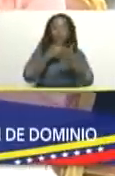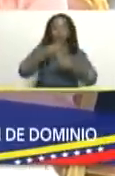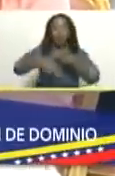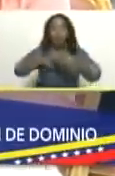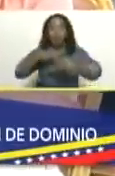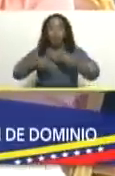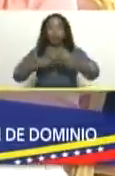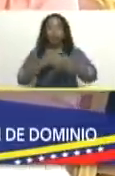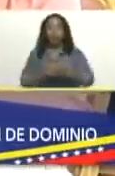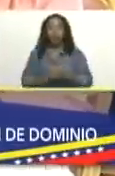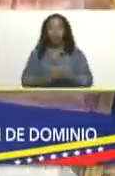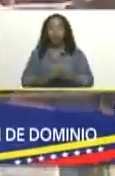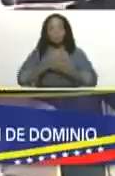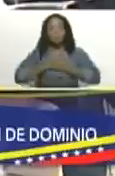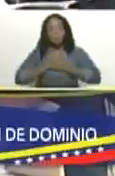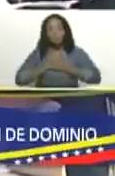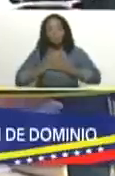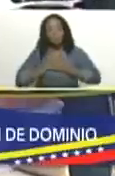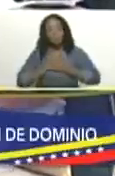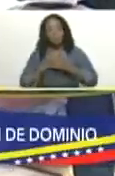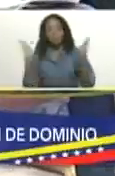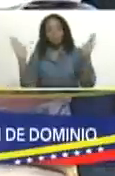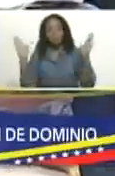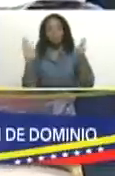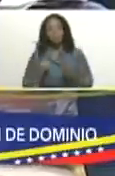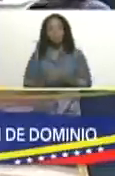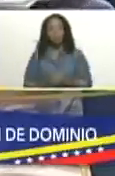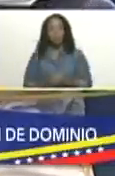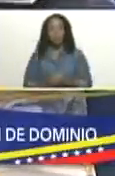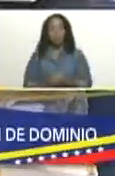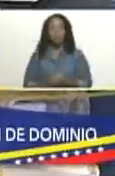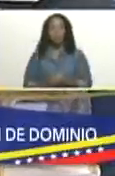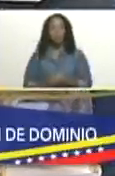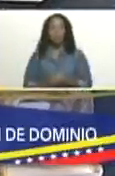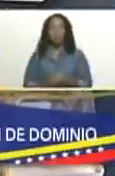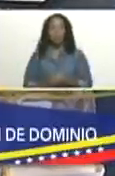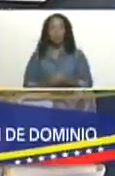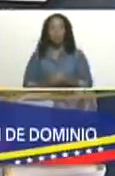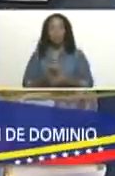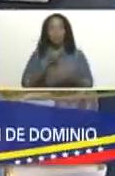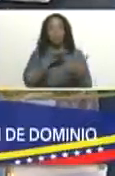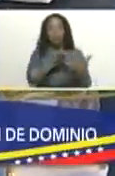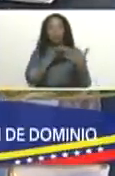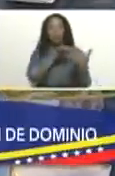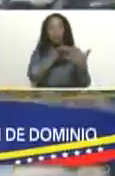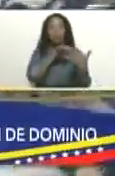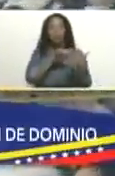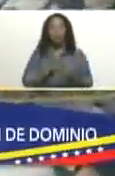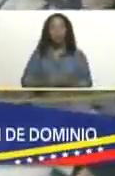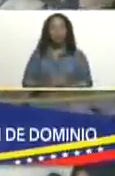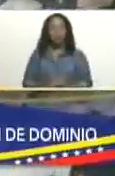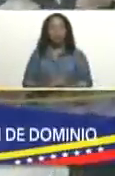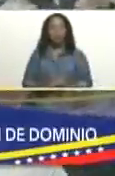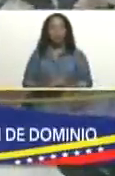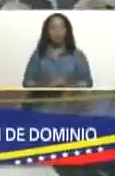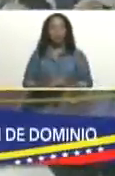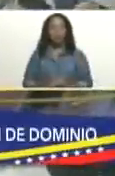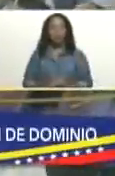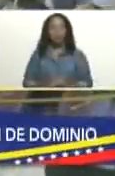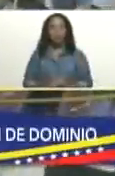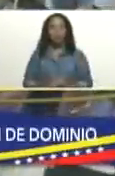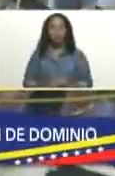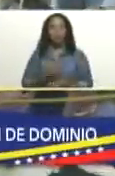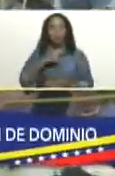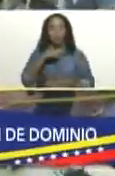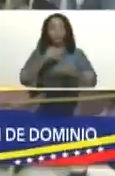dispuesto a ganar esta batalla, ¿cómo la vamos a ganar? Ahora, hemos